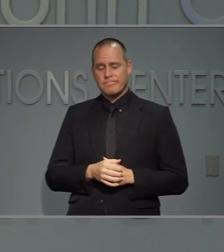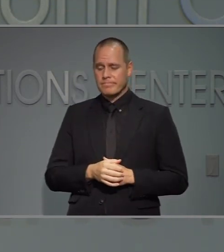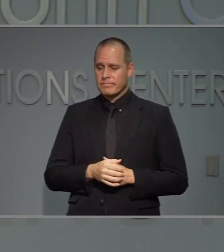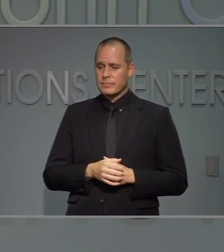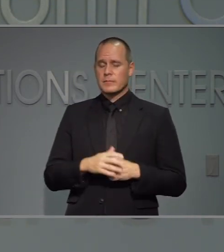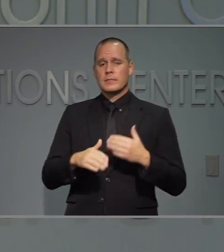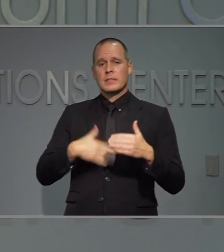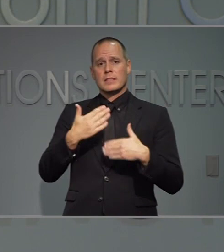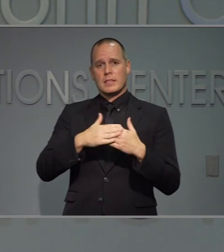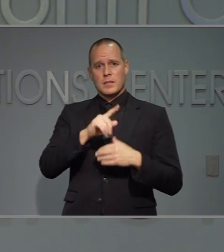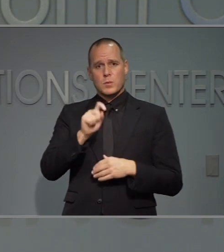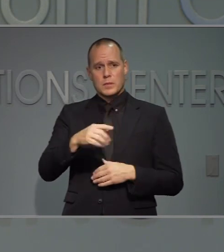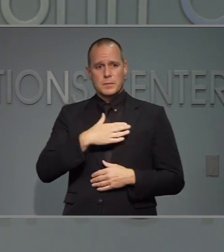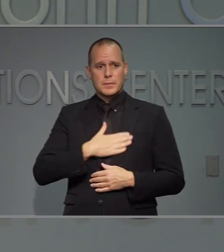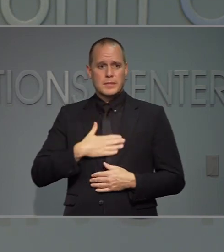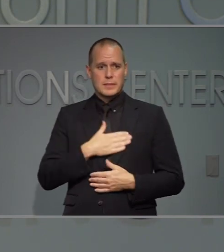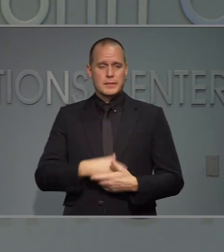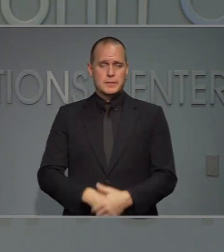la siguiente.